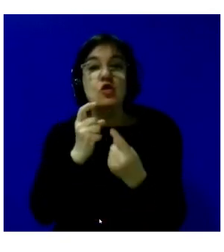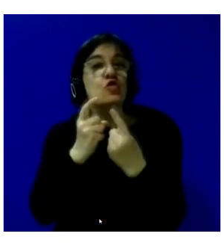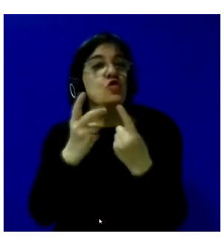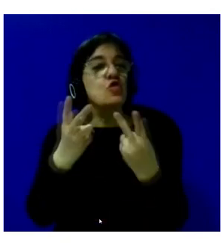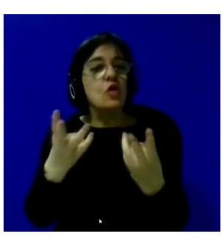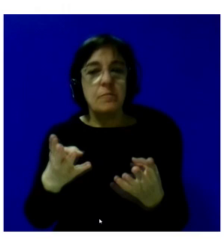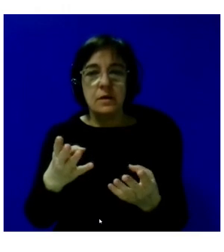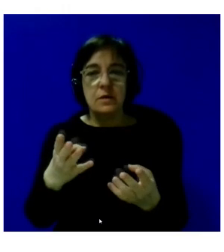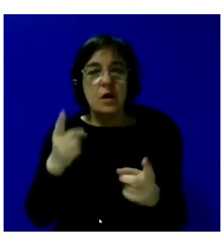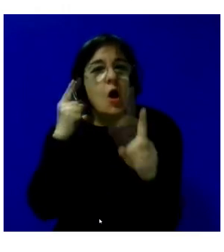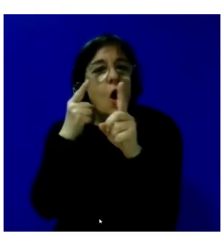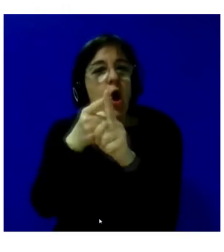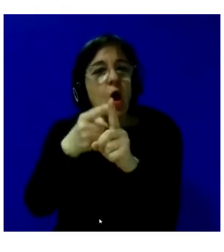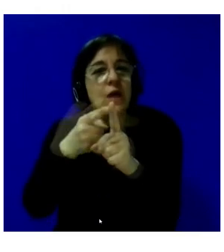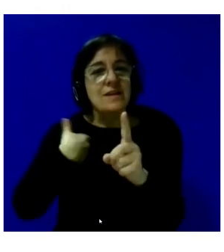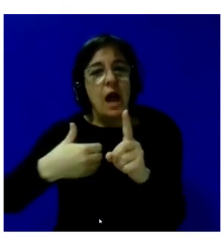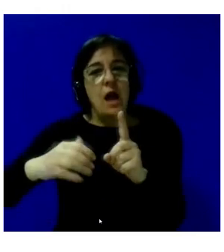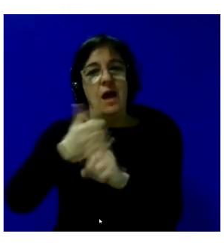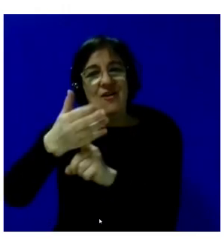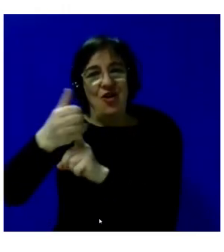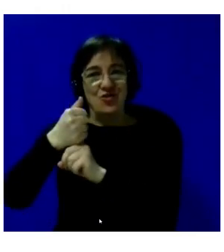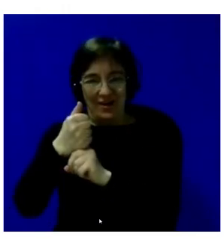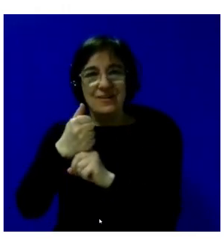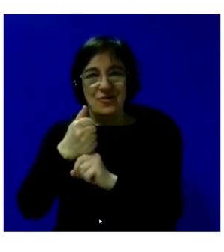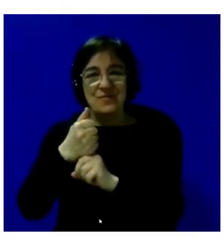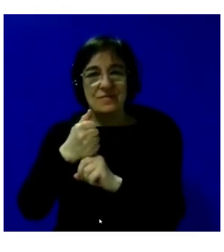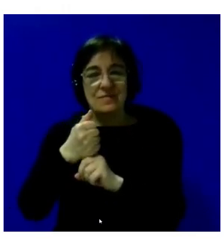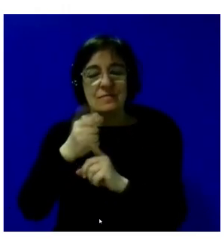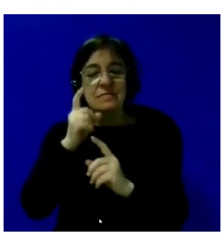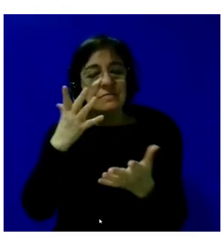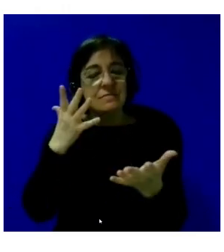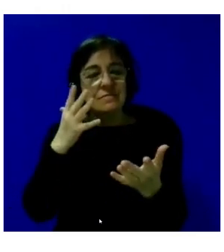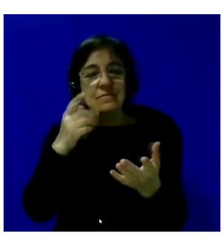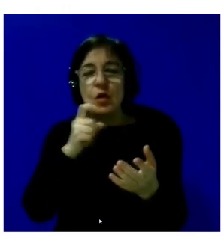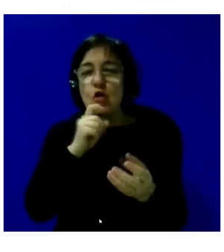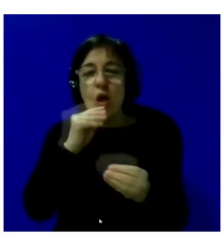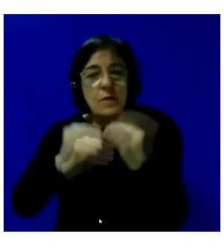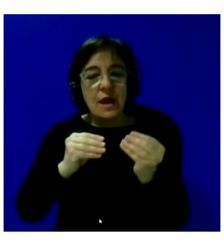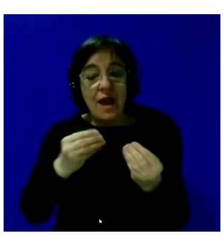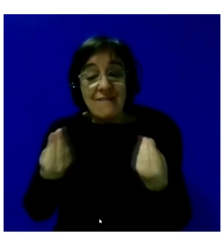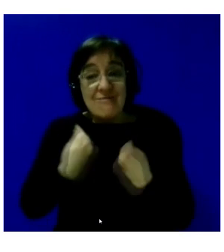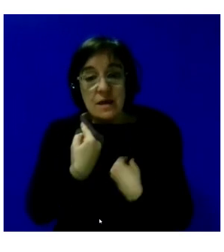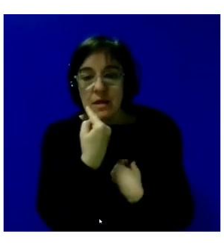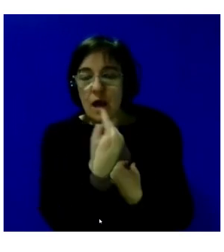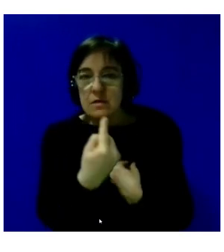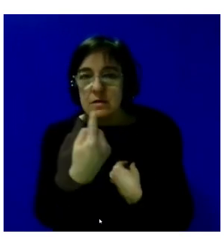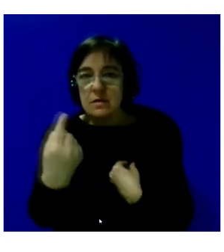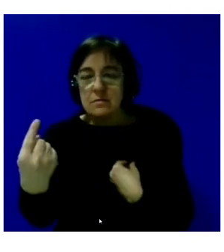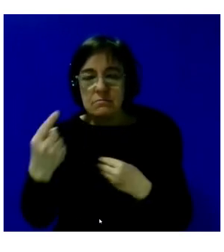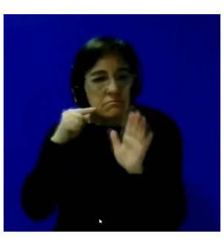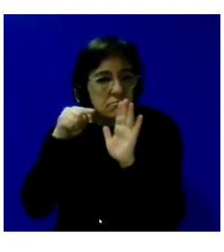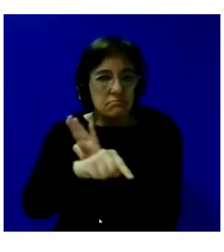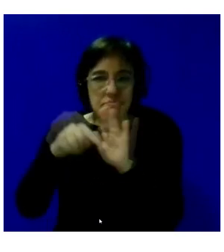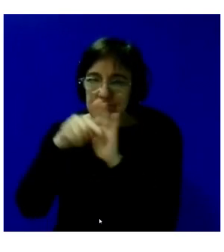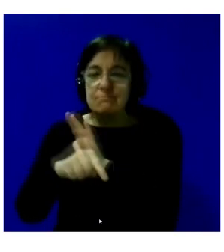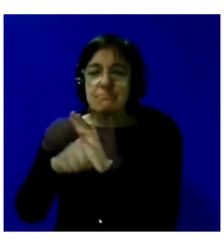de objetivos conseguidos. Se mide por las vidas concretas en profundidad,